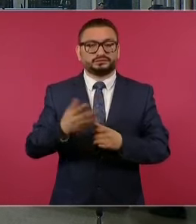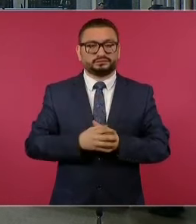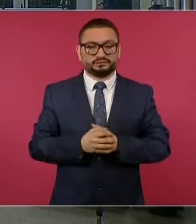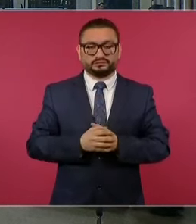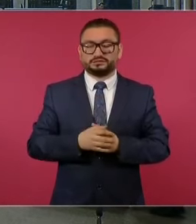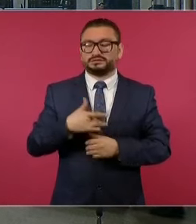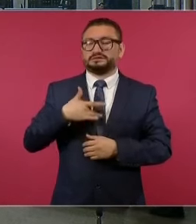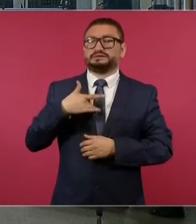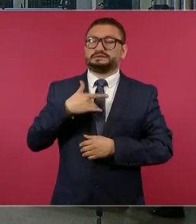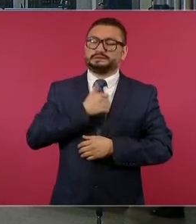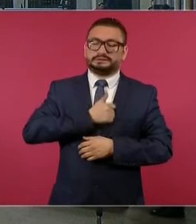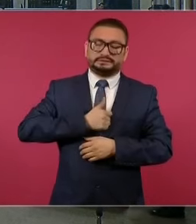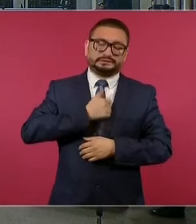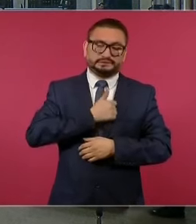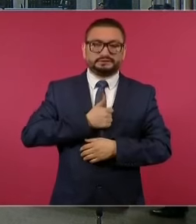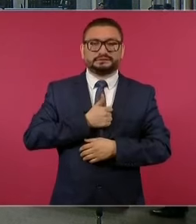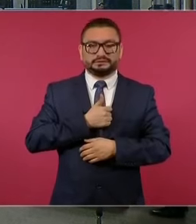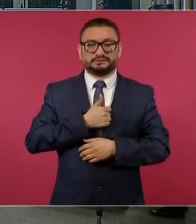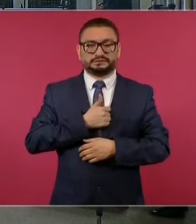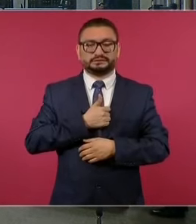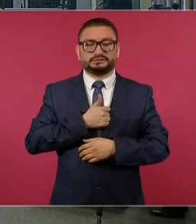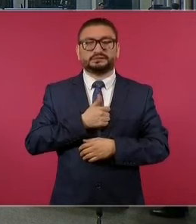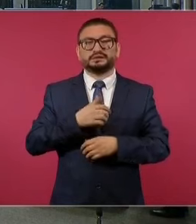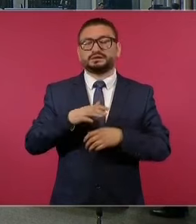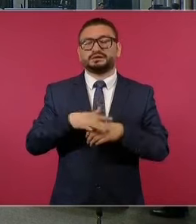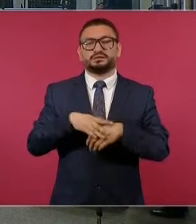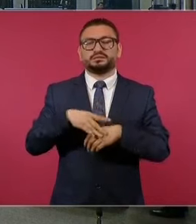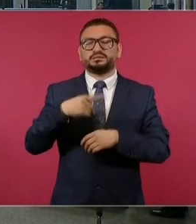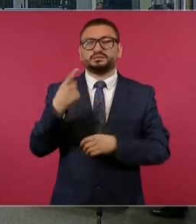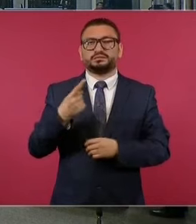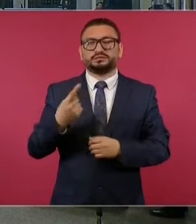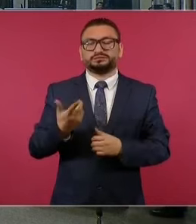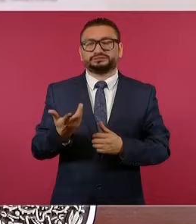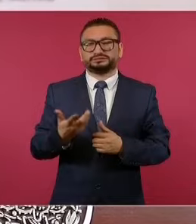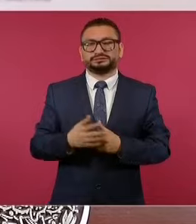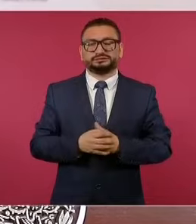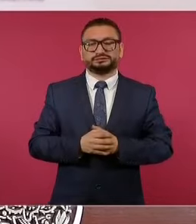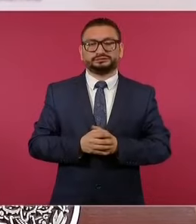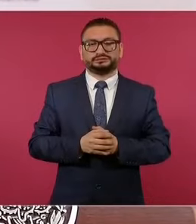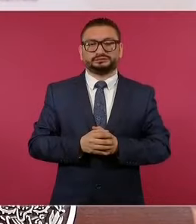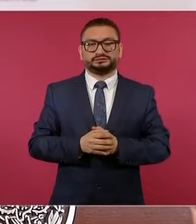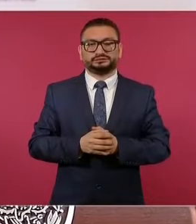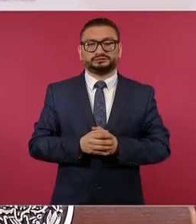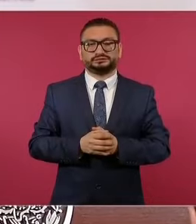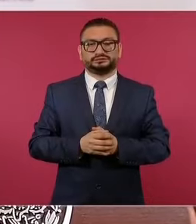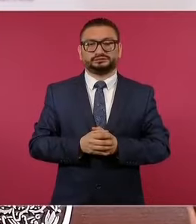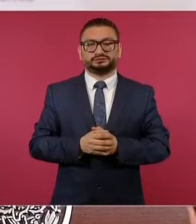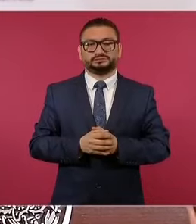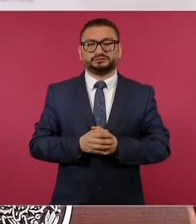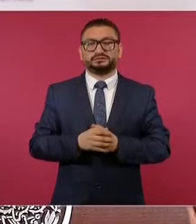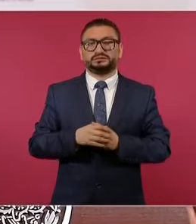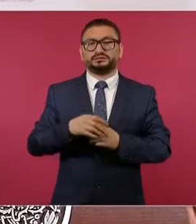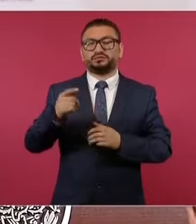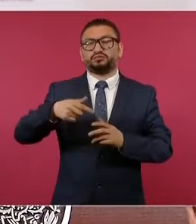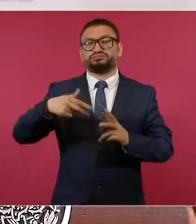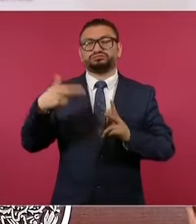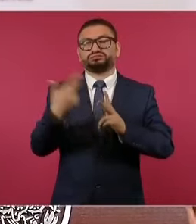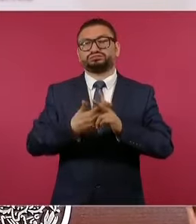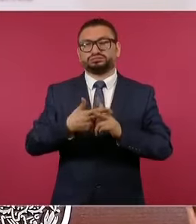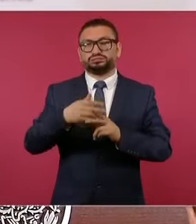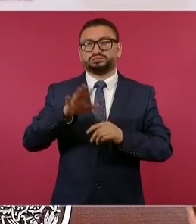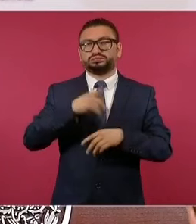lamentable, porque fue un ajusticiamiento,